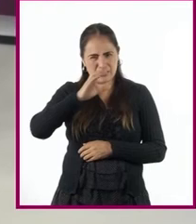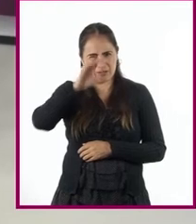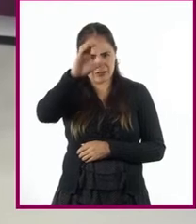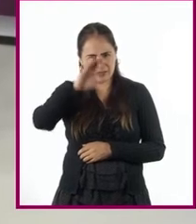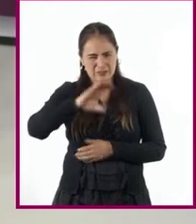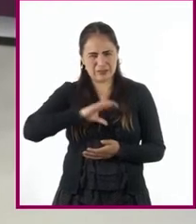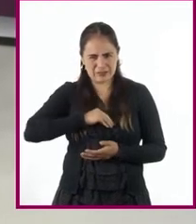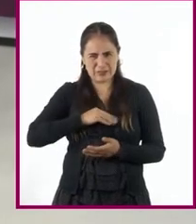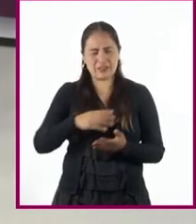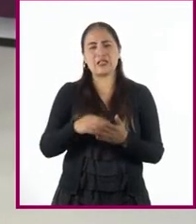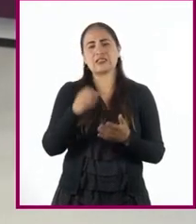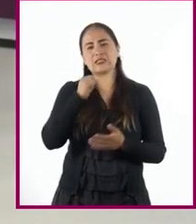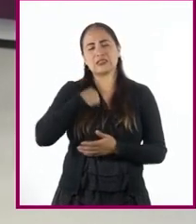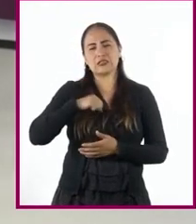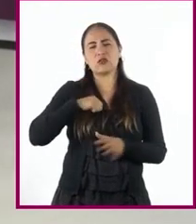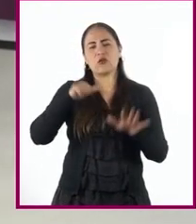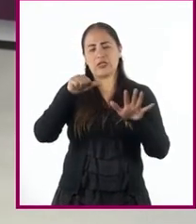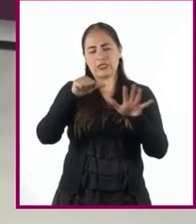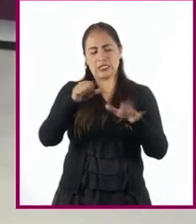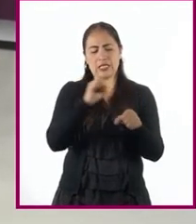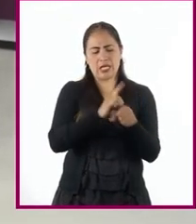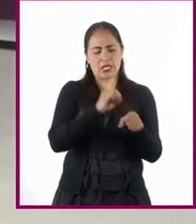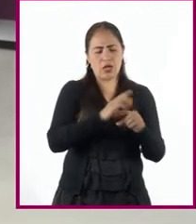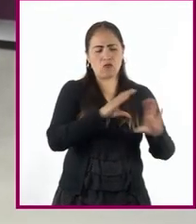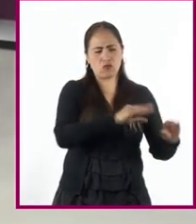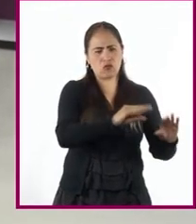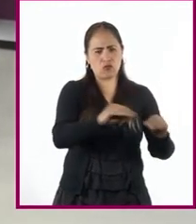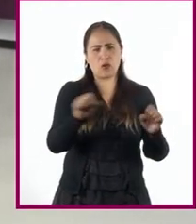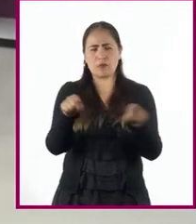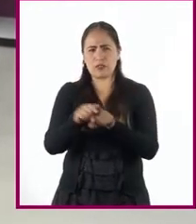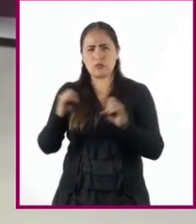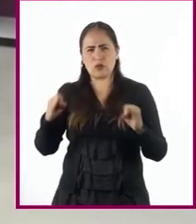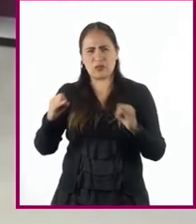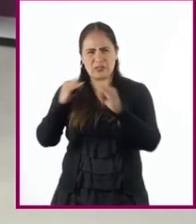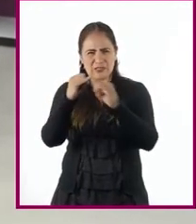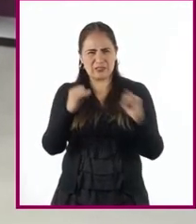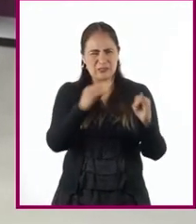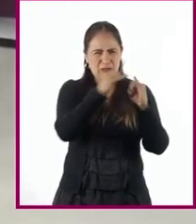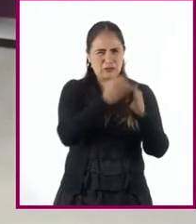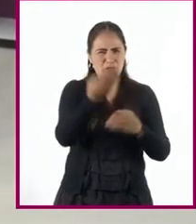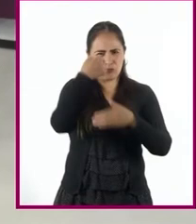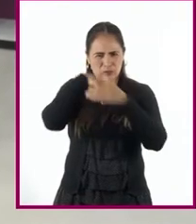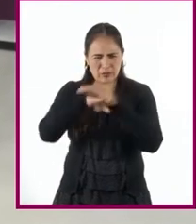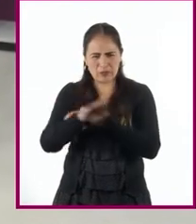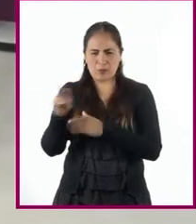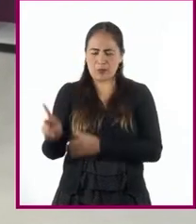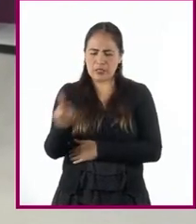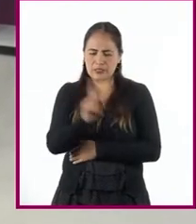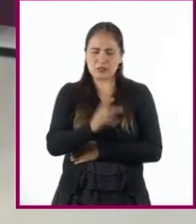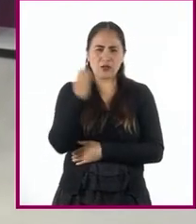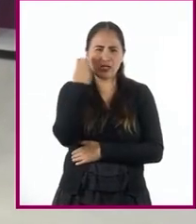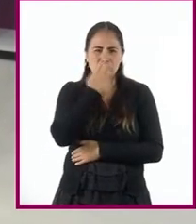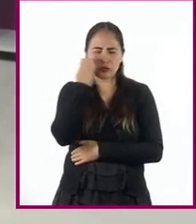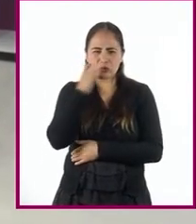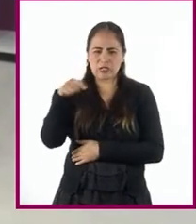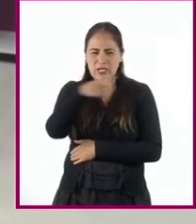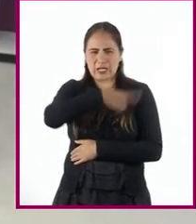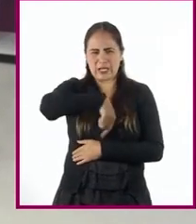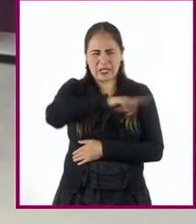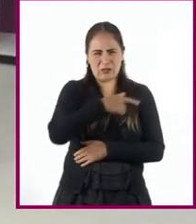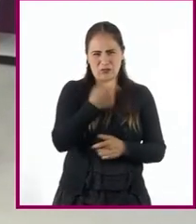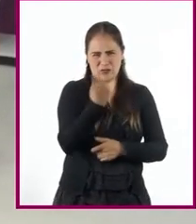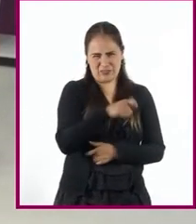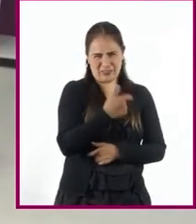décadas del siglo XVI. Se crearon internados que funcionaban como colegios para las hijas de la nobleza indígena.